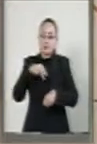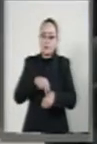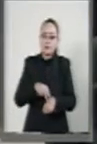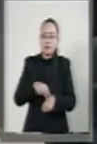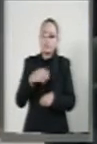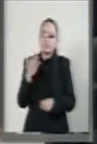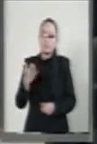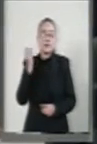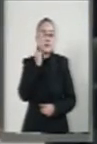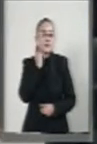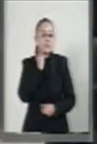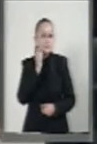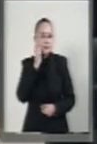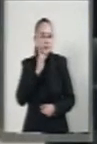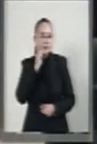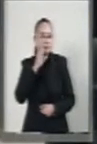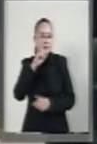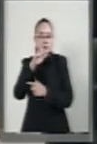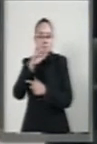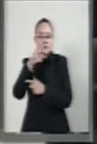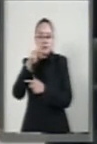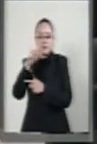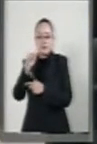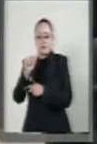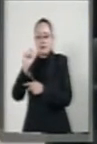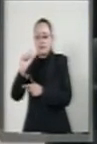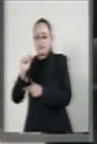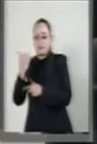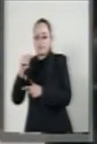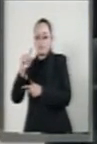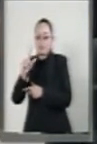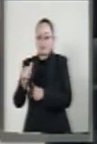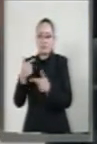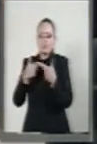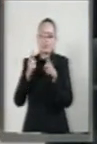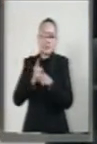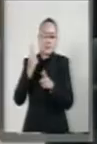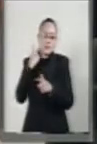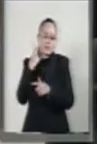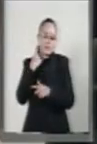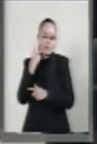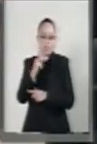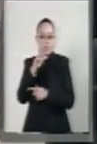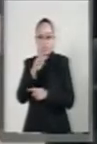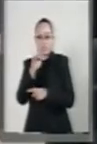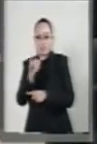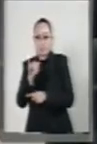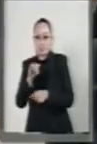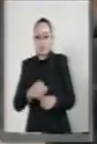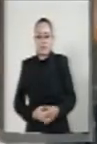De la palabra la senadora Erika Ayala Ríos del Grupo Parlamentario del Partido Revolucionario Institucional.